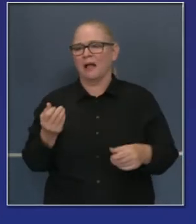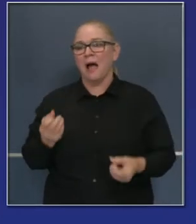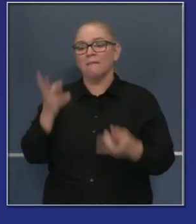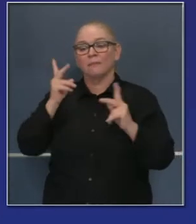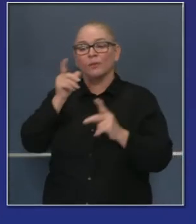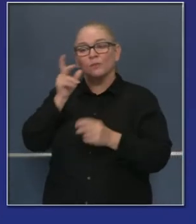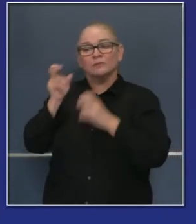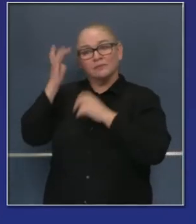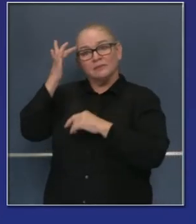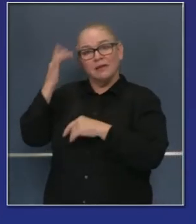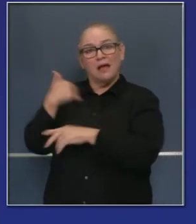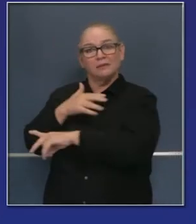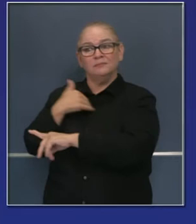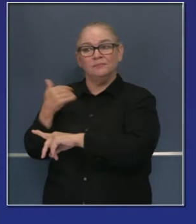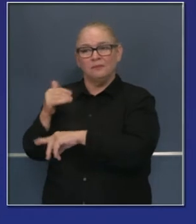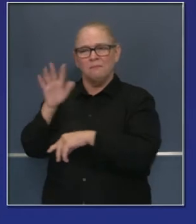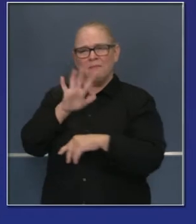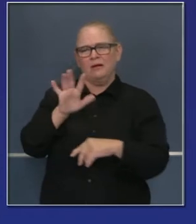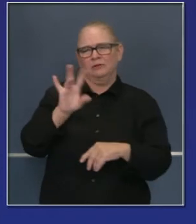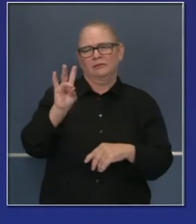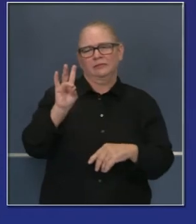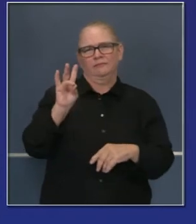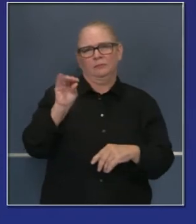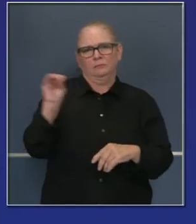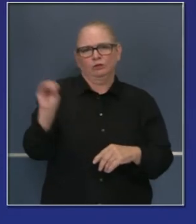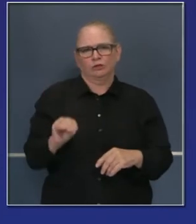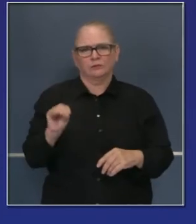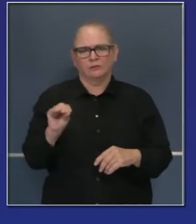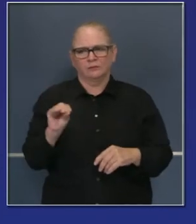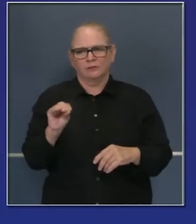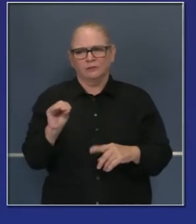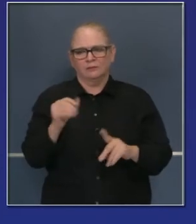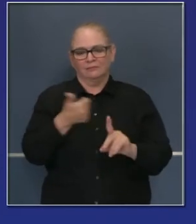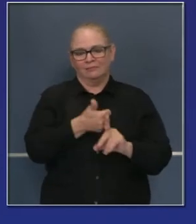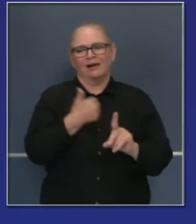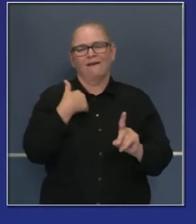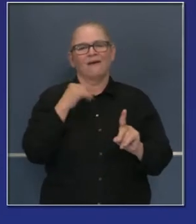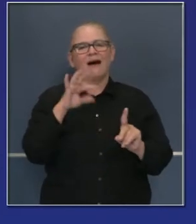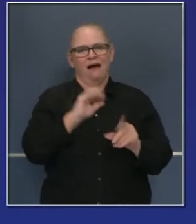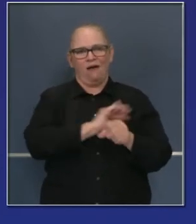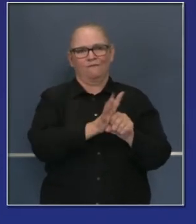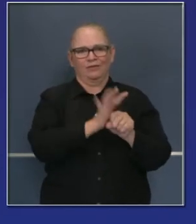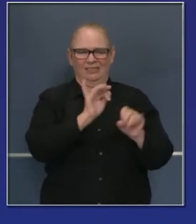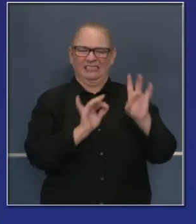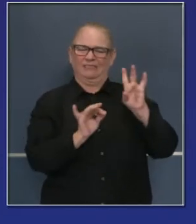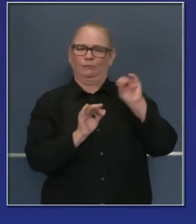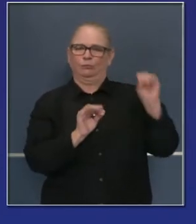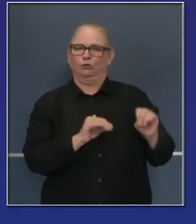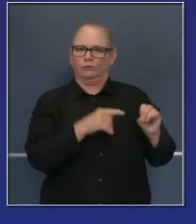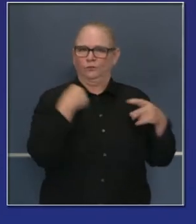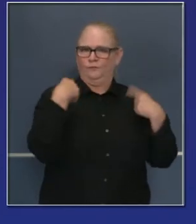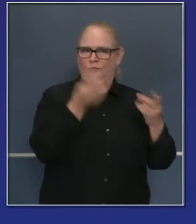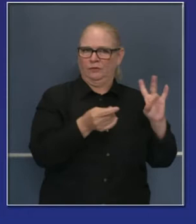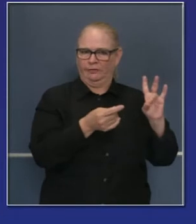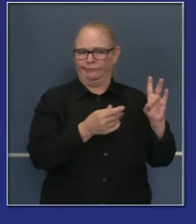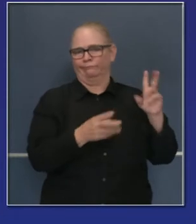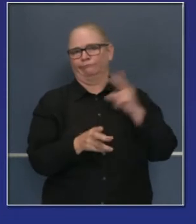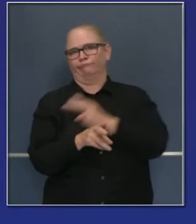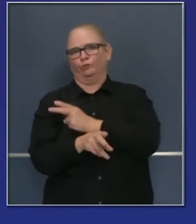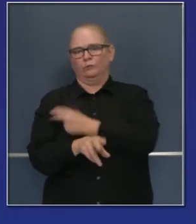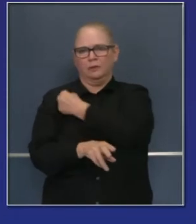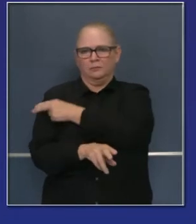en cuanto a pacientes de COVID-19. Las hospitalizaciones bajando también.